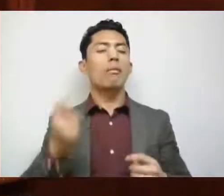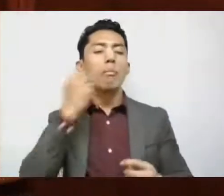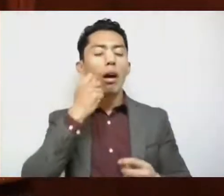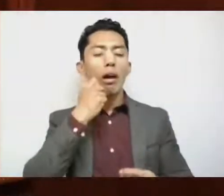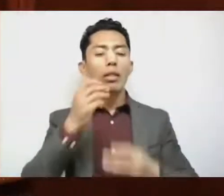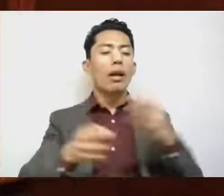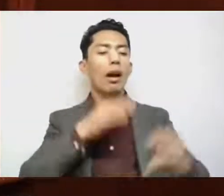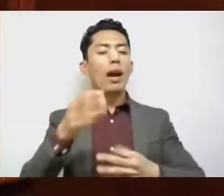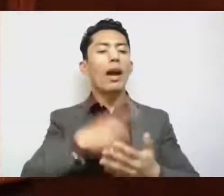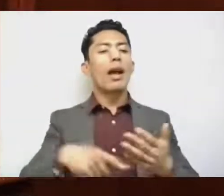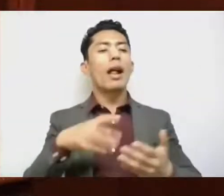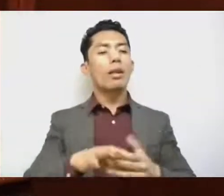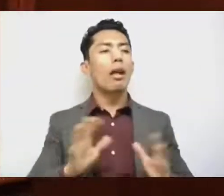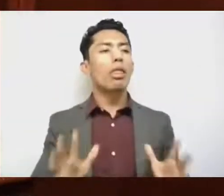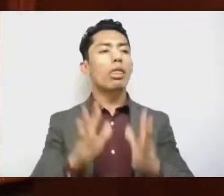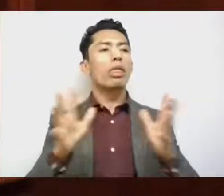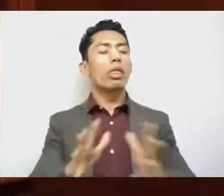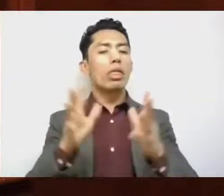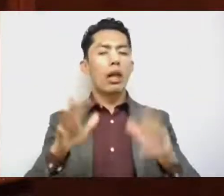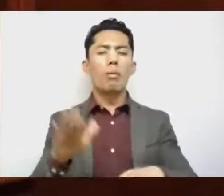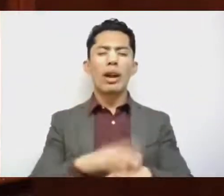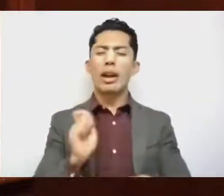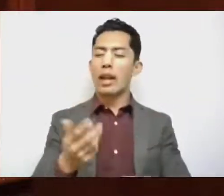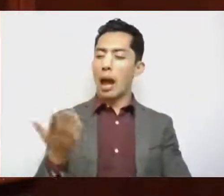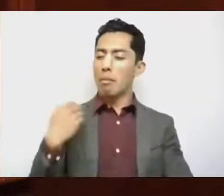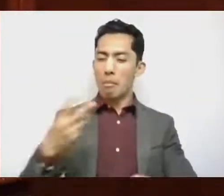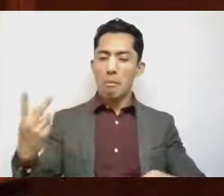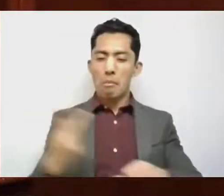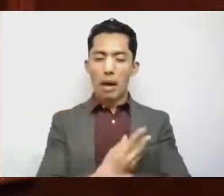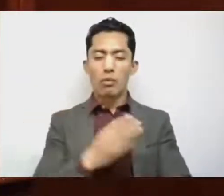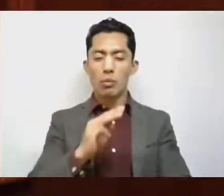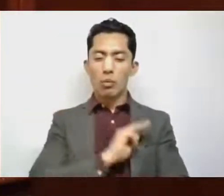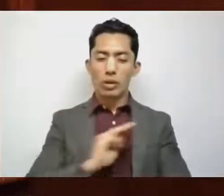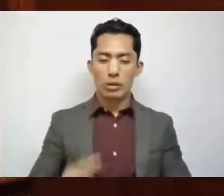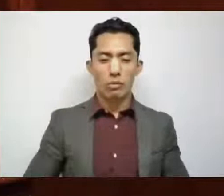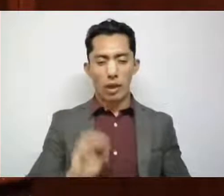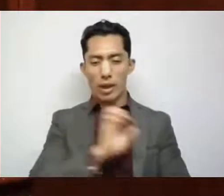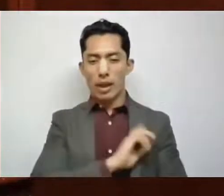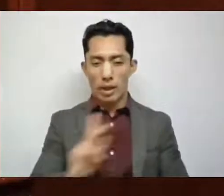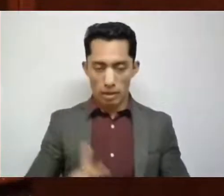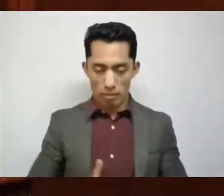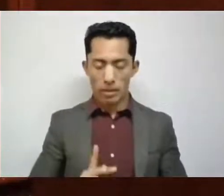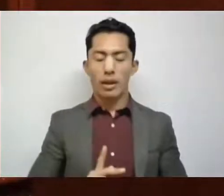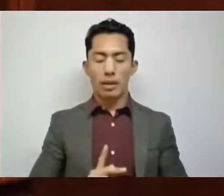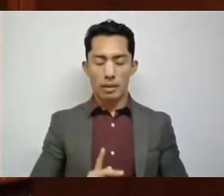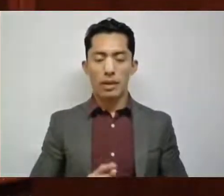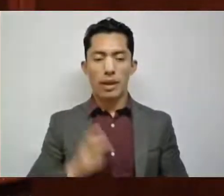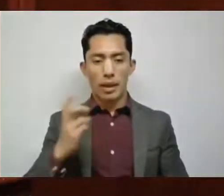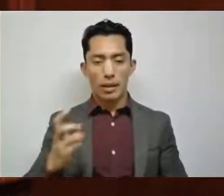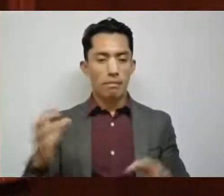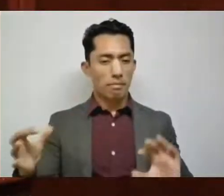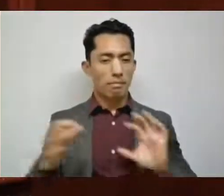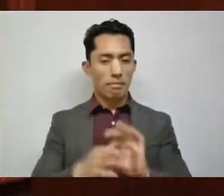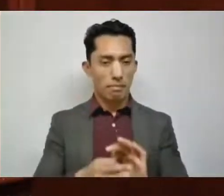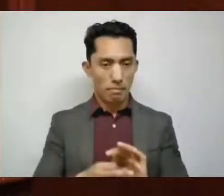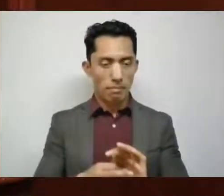curso derivado de los acontecimientos en el municipio de Catepec de Morelos. En mérito